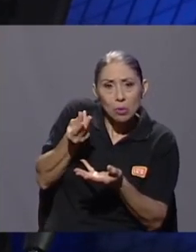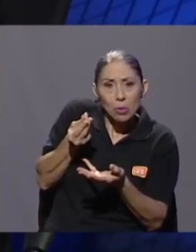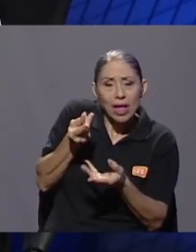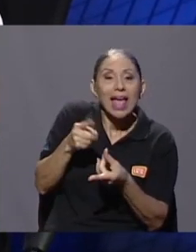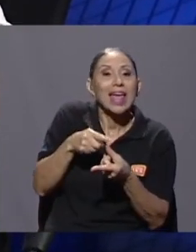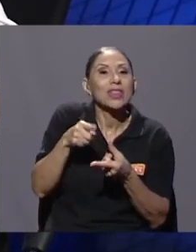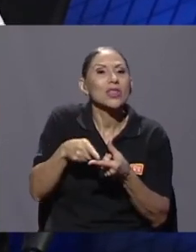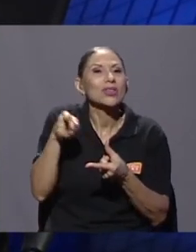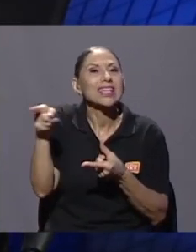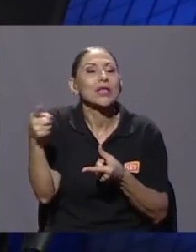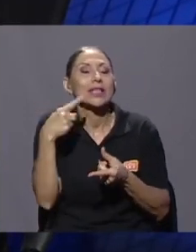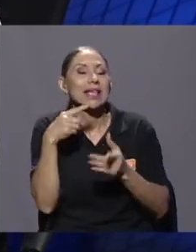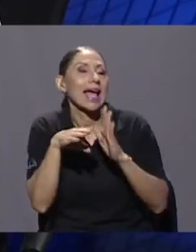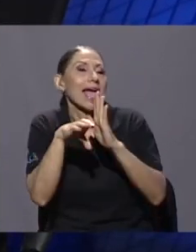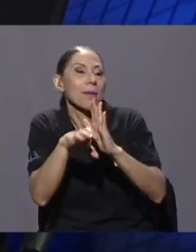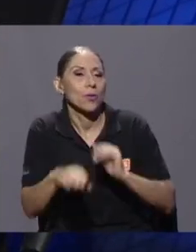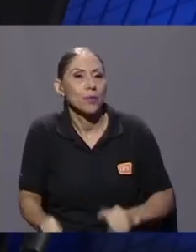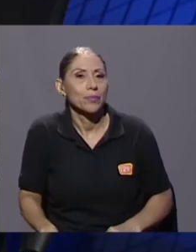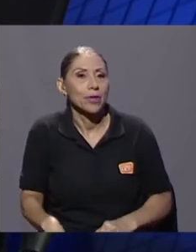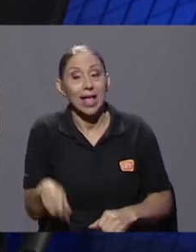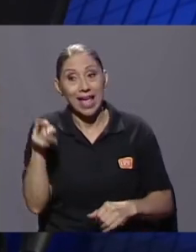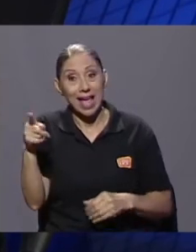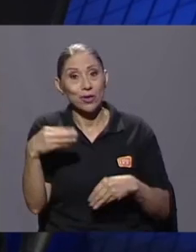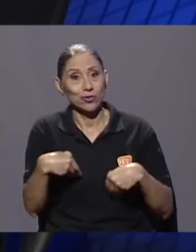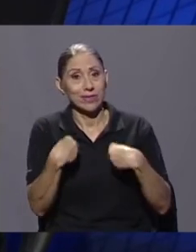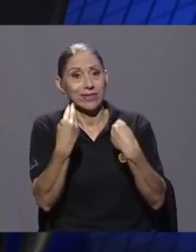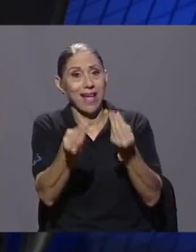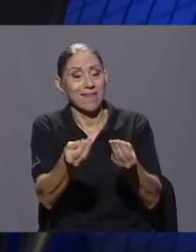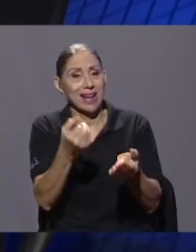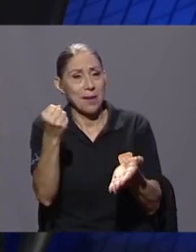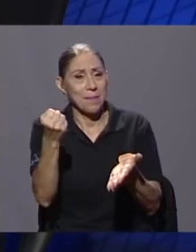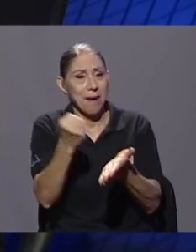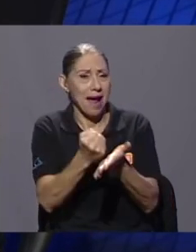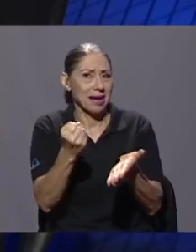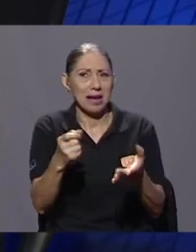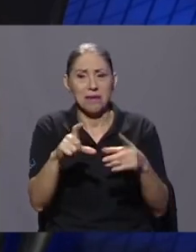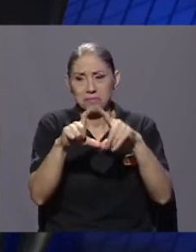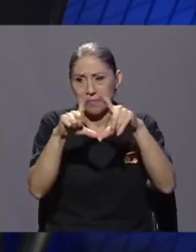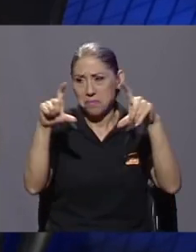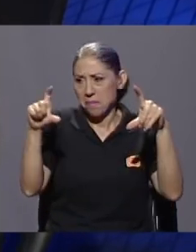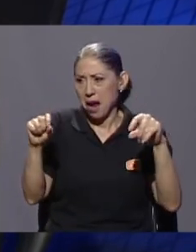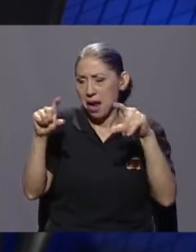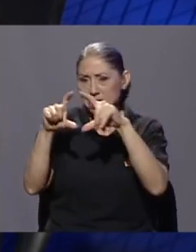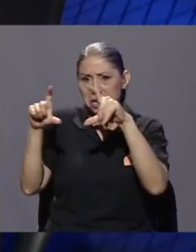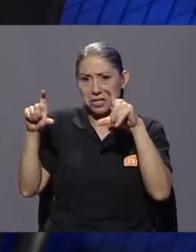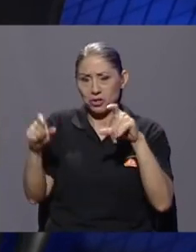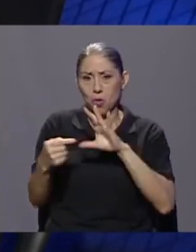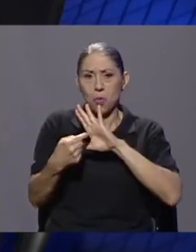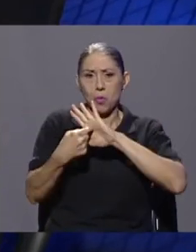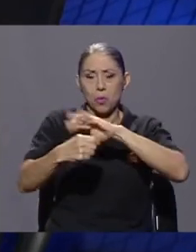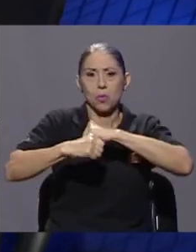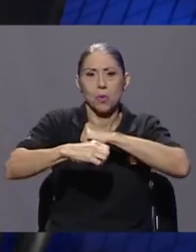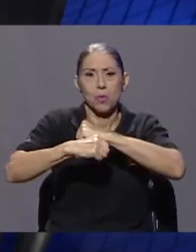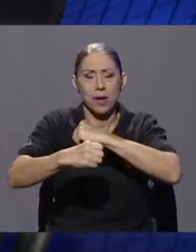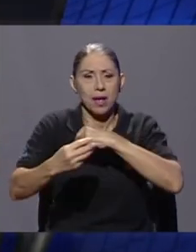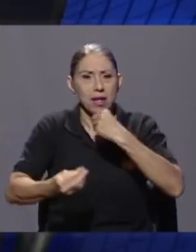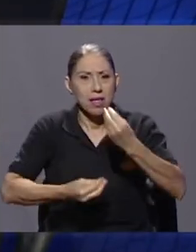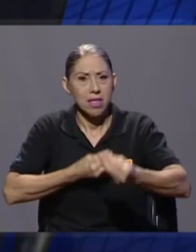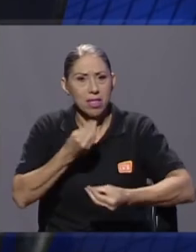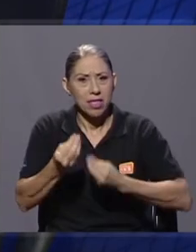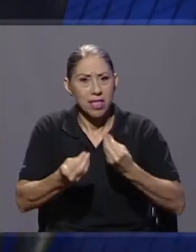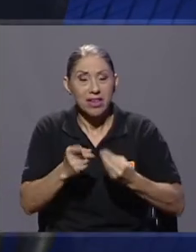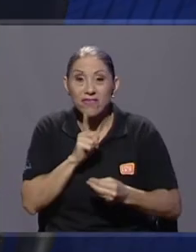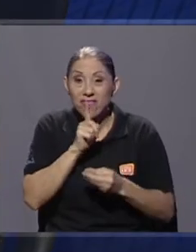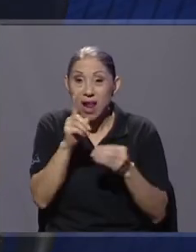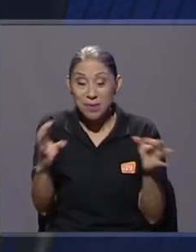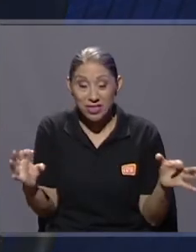unos banners y un posicionamiento de marca. Una relación tan desigual en el fondo,